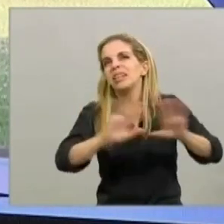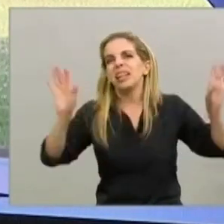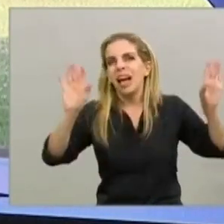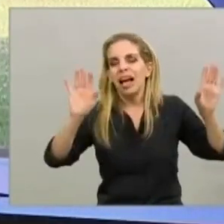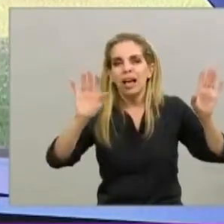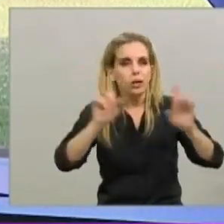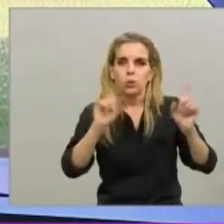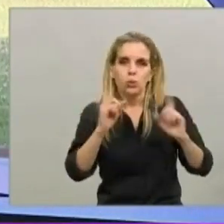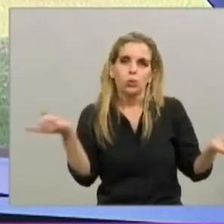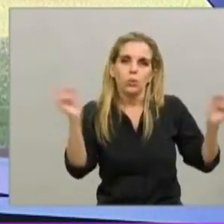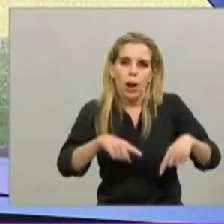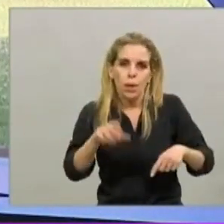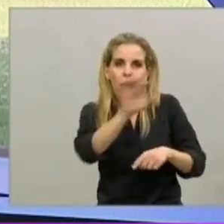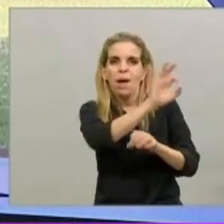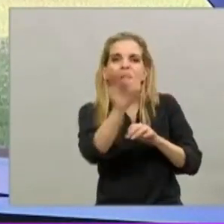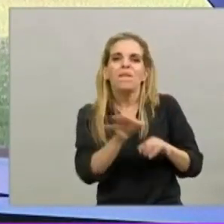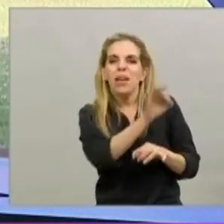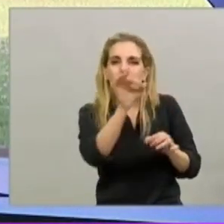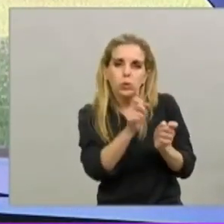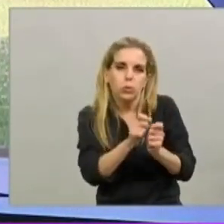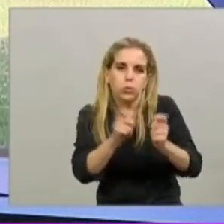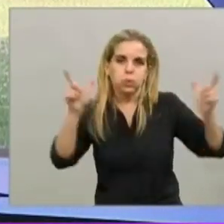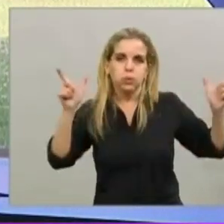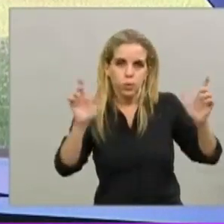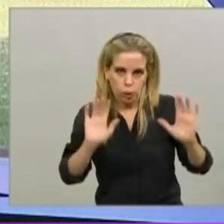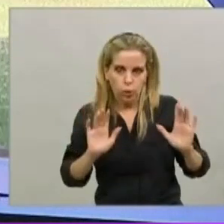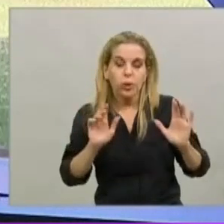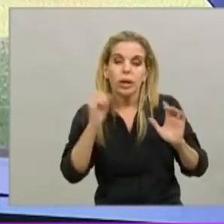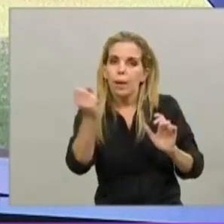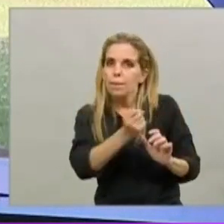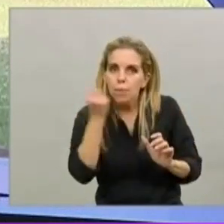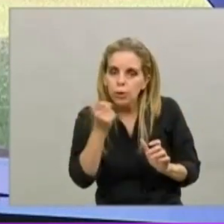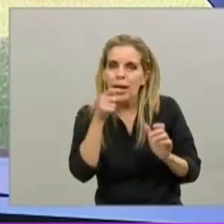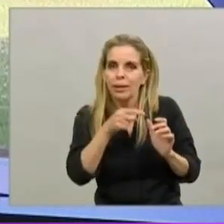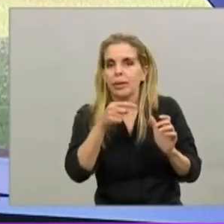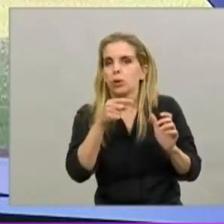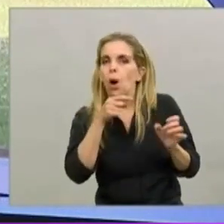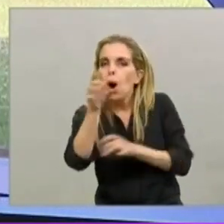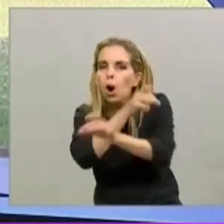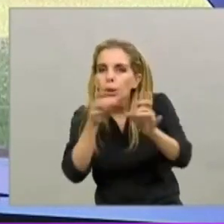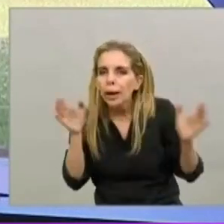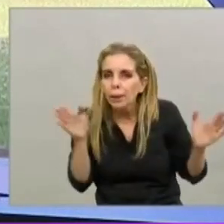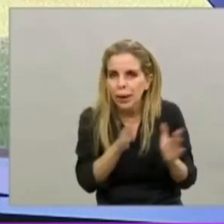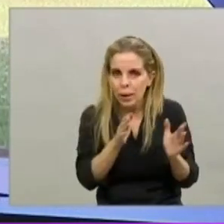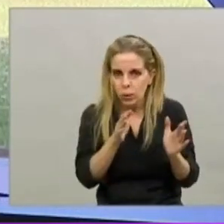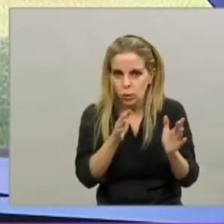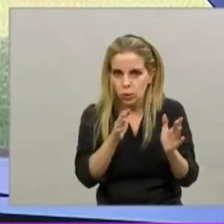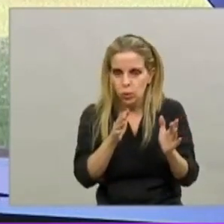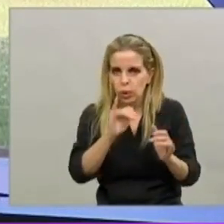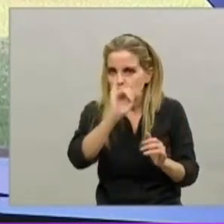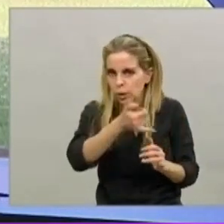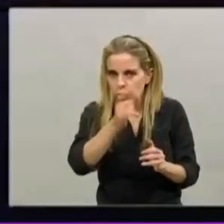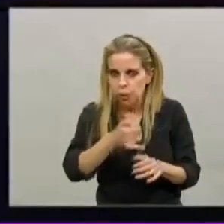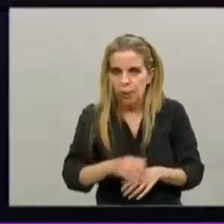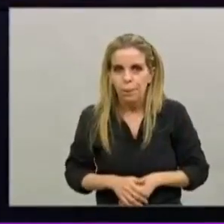de los casos, vemos que estas medidas tienen la efectividad para dar vuelta a la curva o lograr que los contagios bajen.